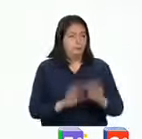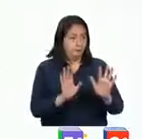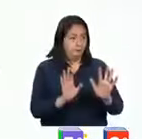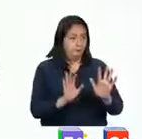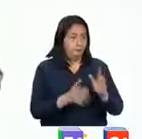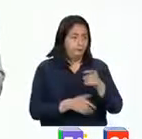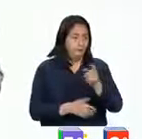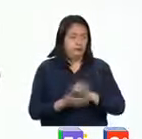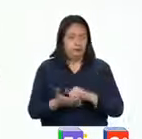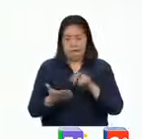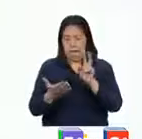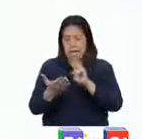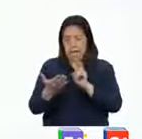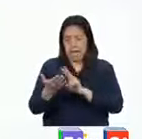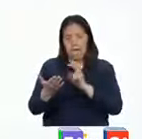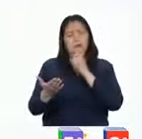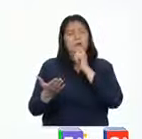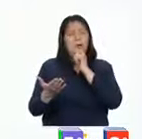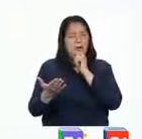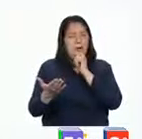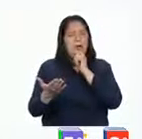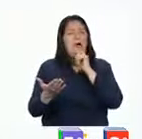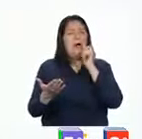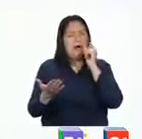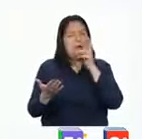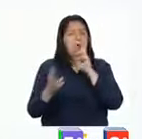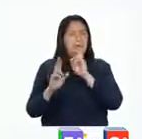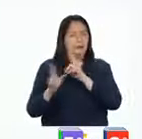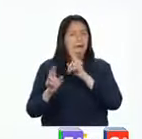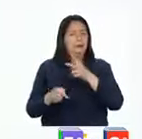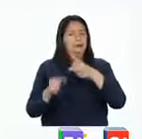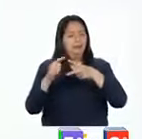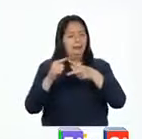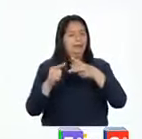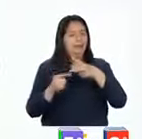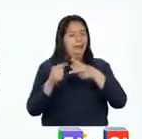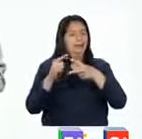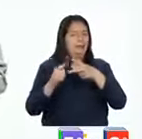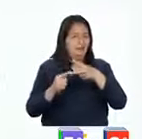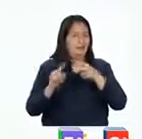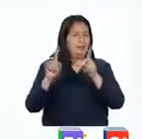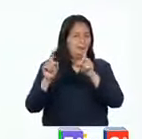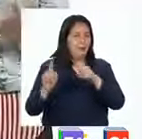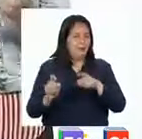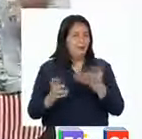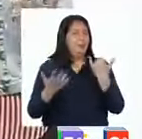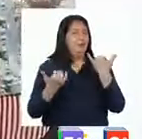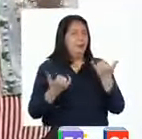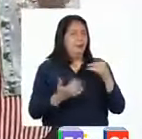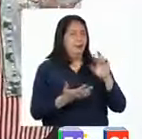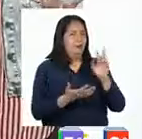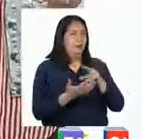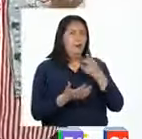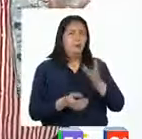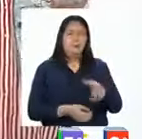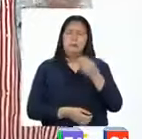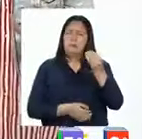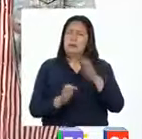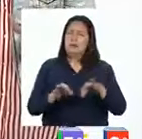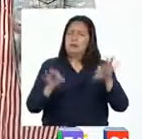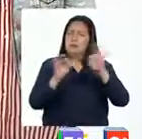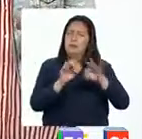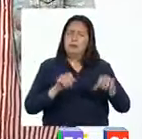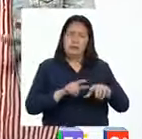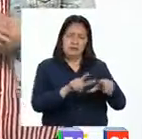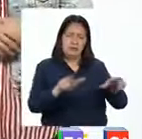Profesora, con la lectura del texto me doy cuenta de que vamos respondiendo a las dos preguntas de nuestro propósito de lectura. ¿Por qué es importante el